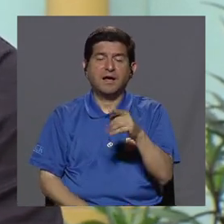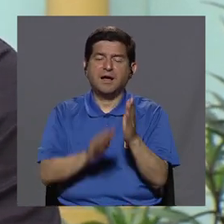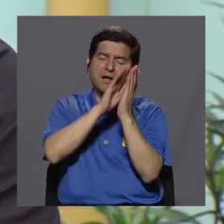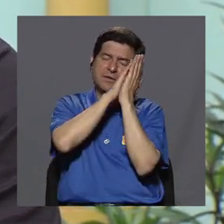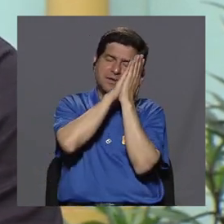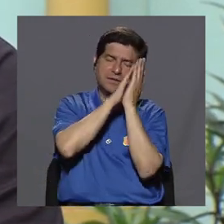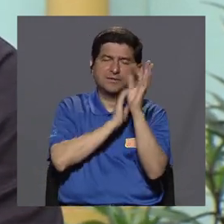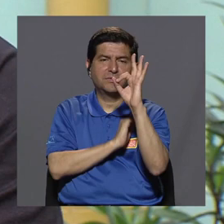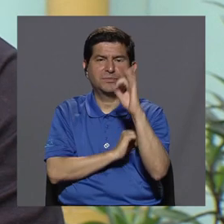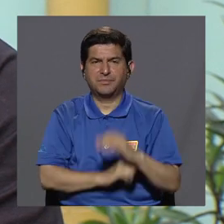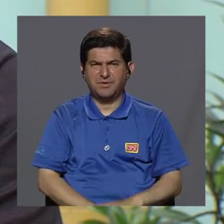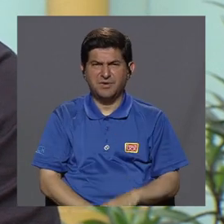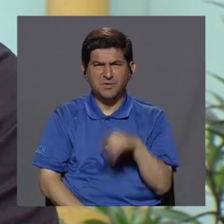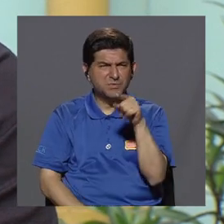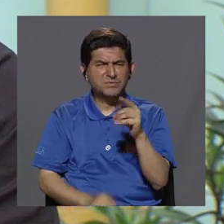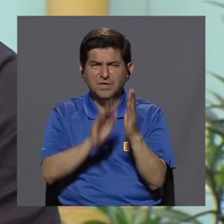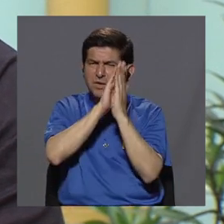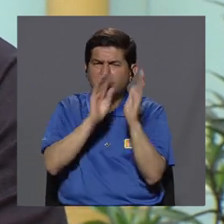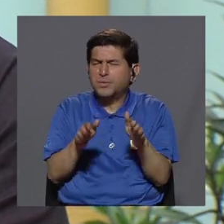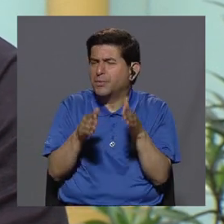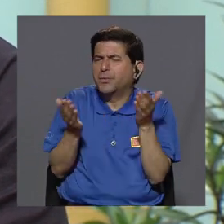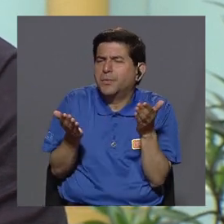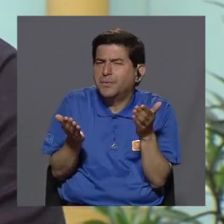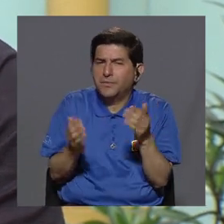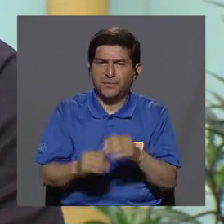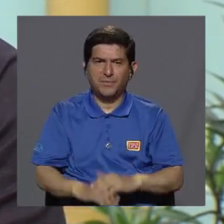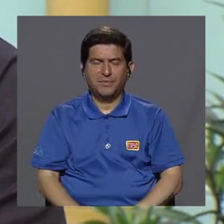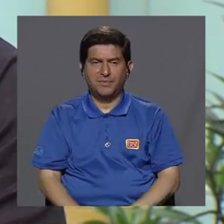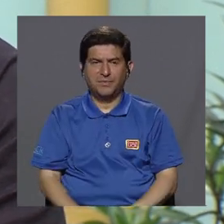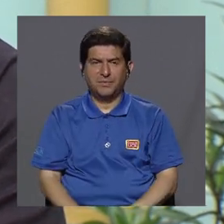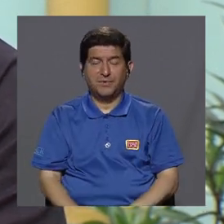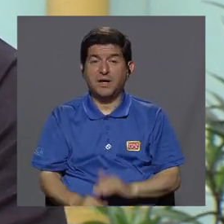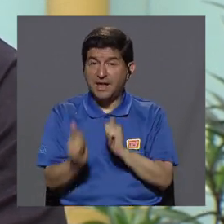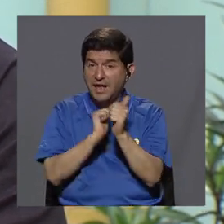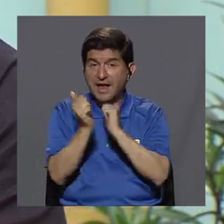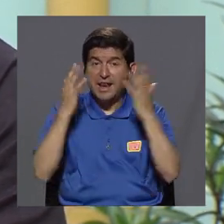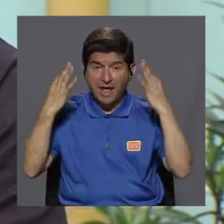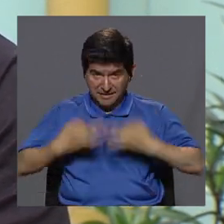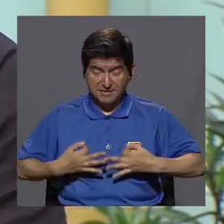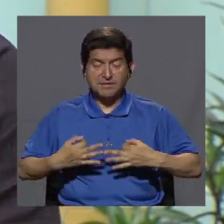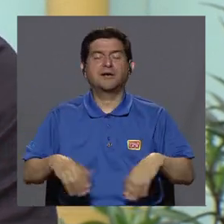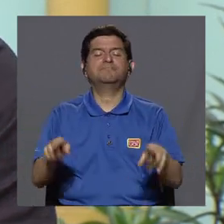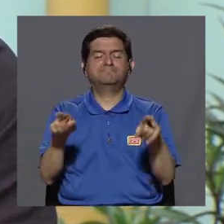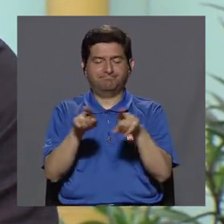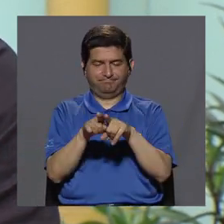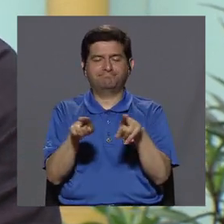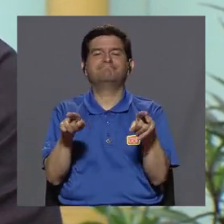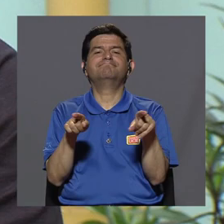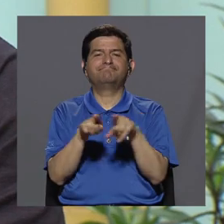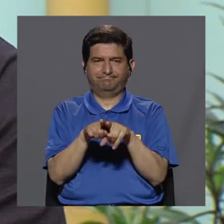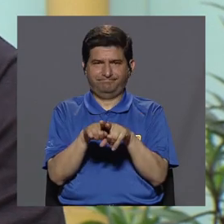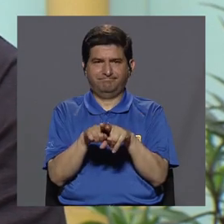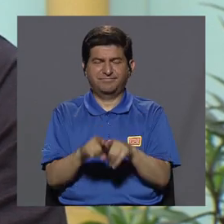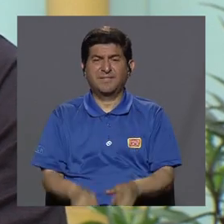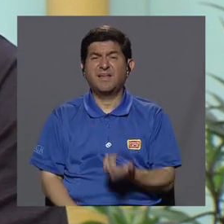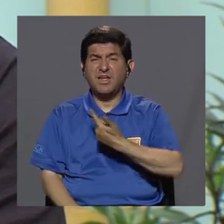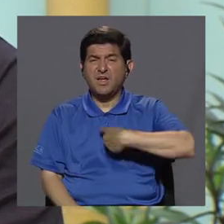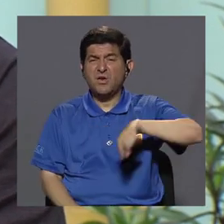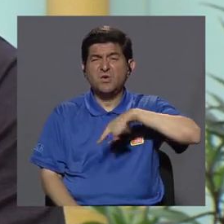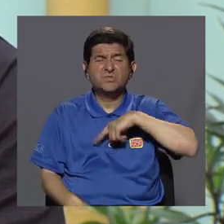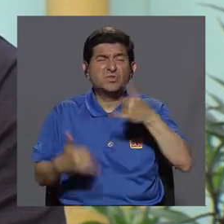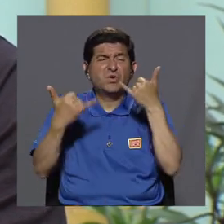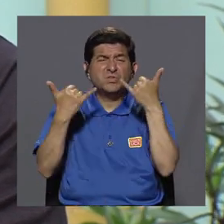higiene de sueño, verdad, cómo estamos durmiendo, también... ¿El ejercicio? El ejercicio también, nos estamos